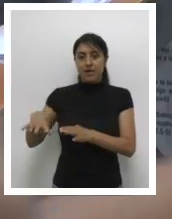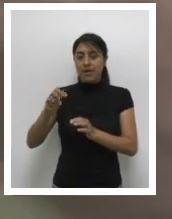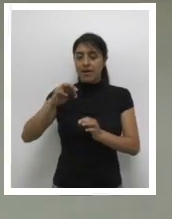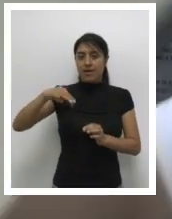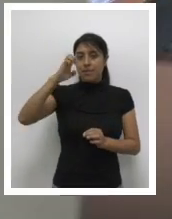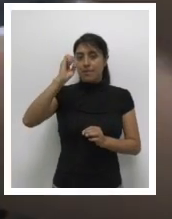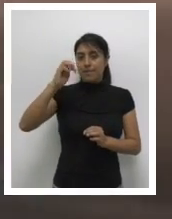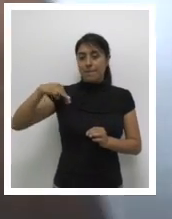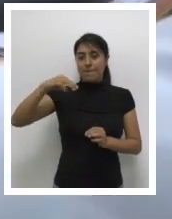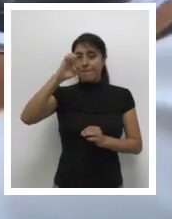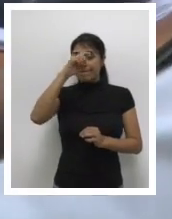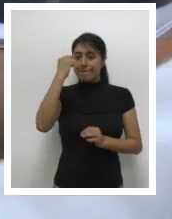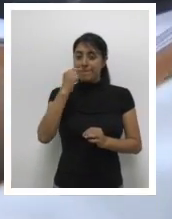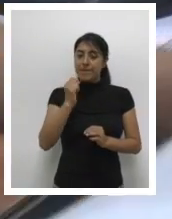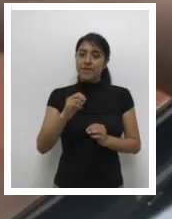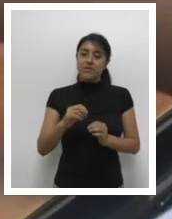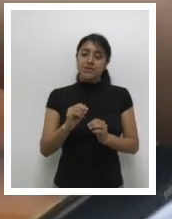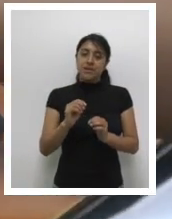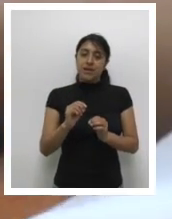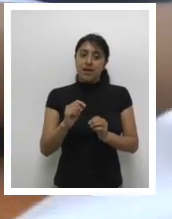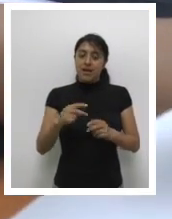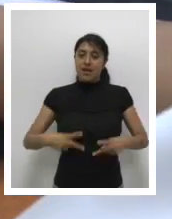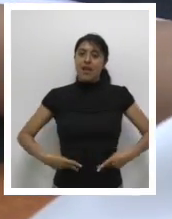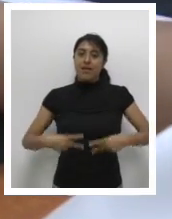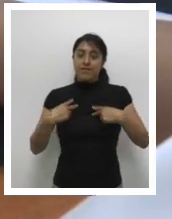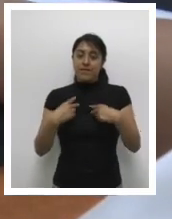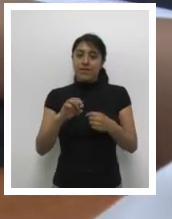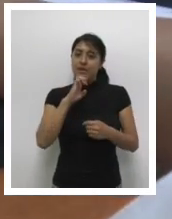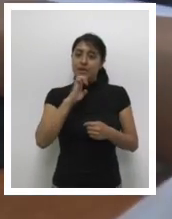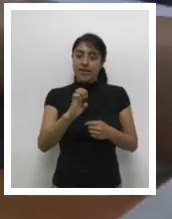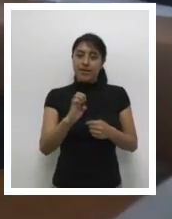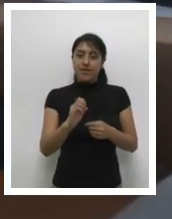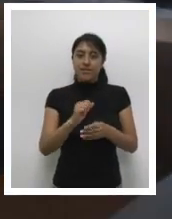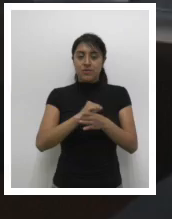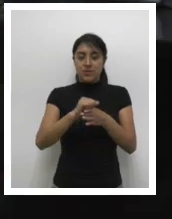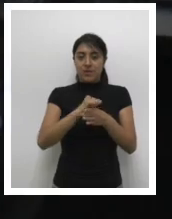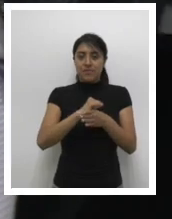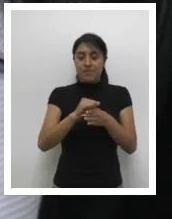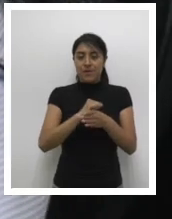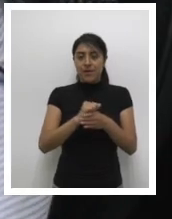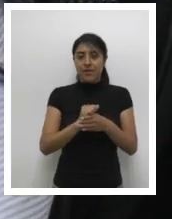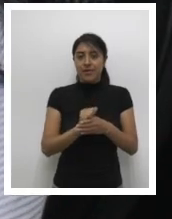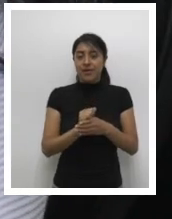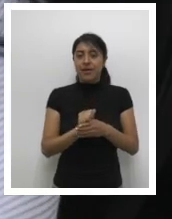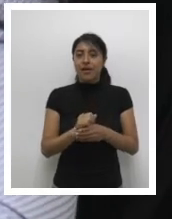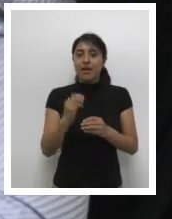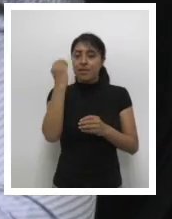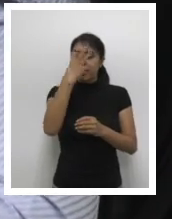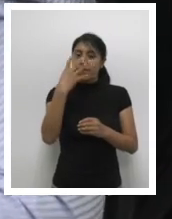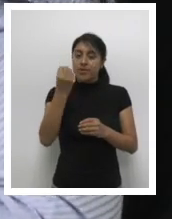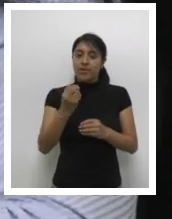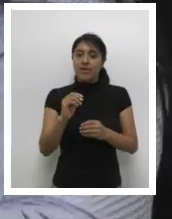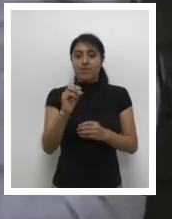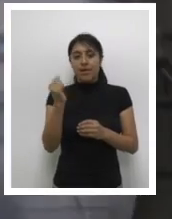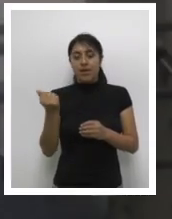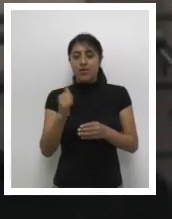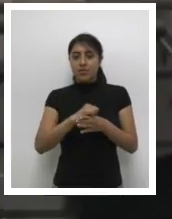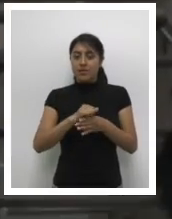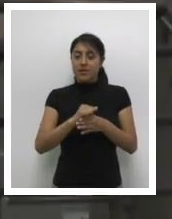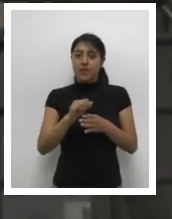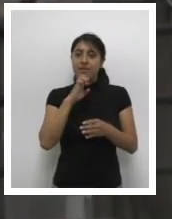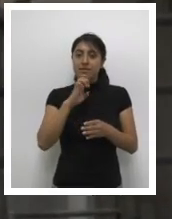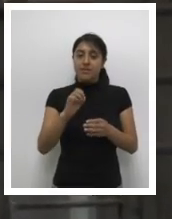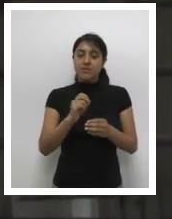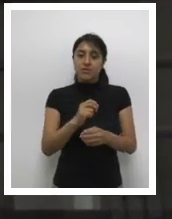memes. El conocimiento, en cambio, queda para siempre. Para algunos las prácticas en RENAP van a representar solo un requisito más. Para